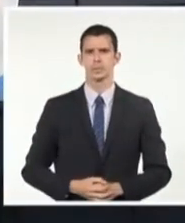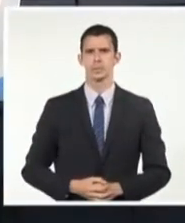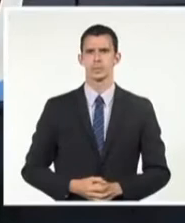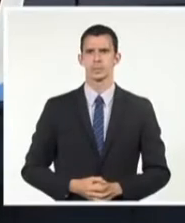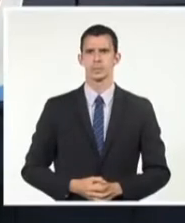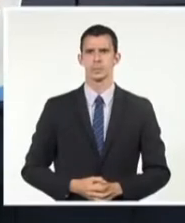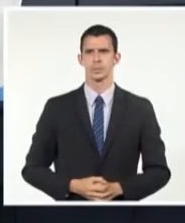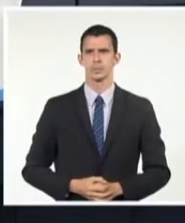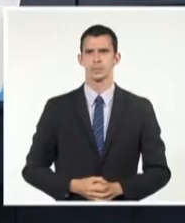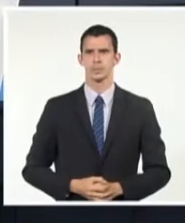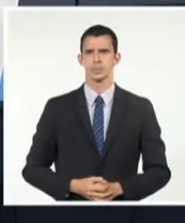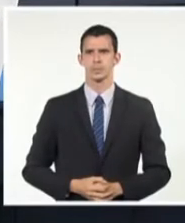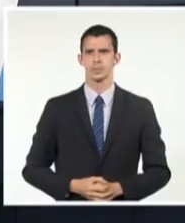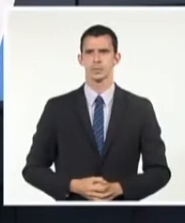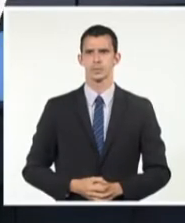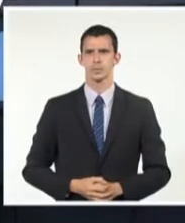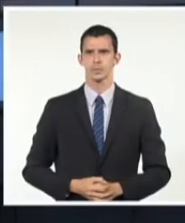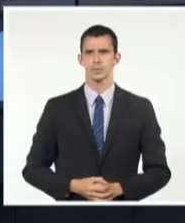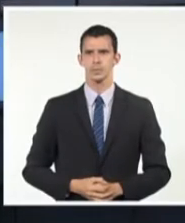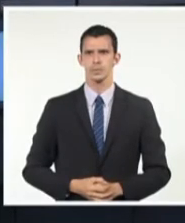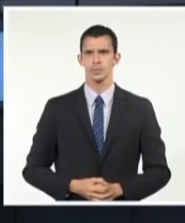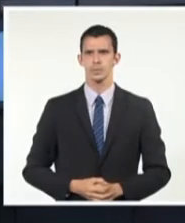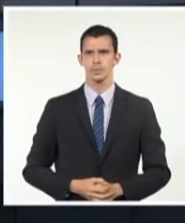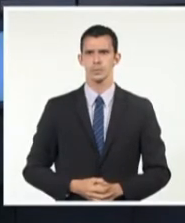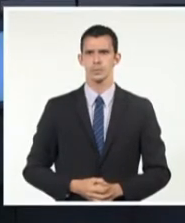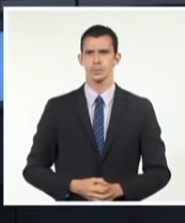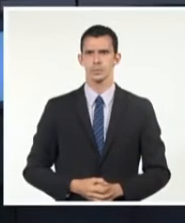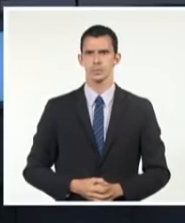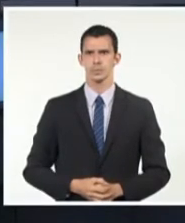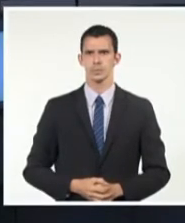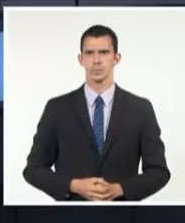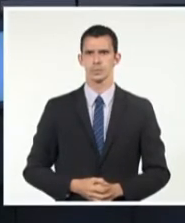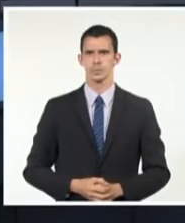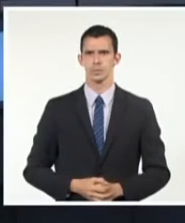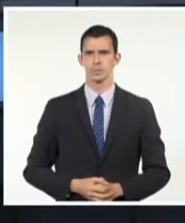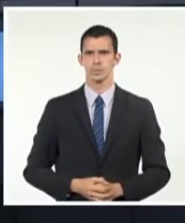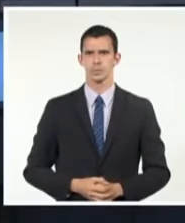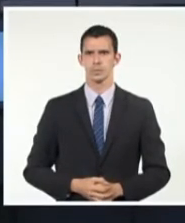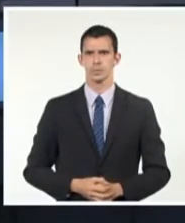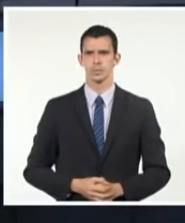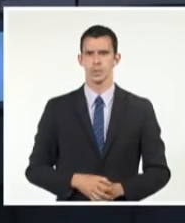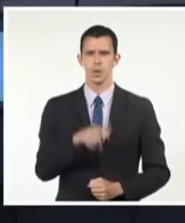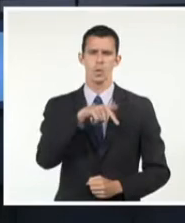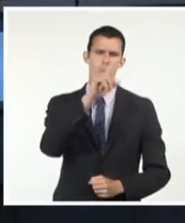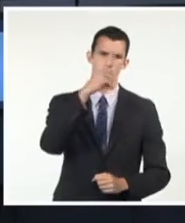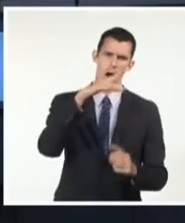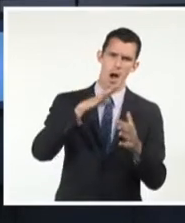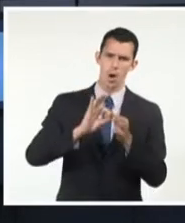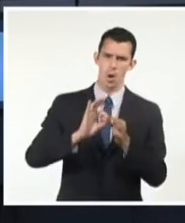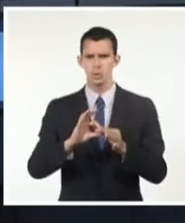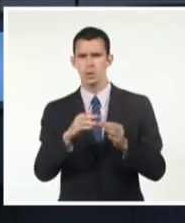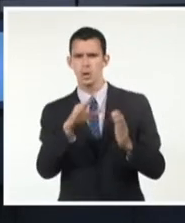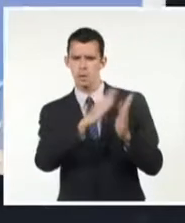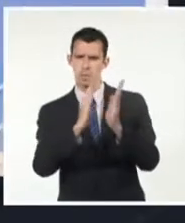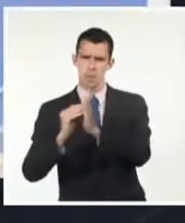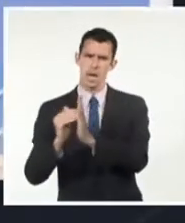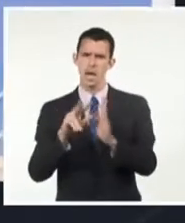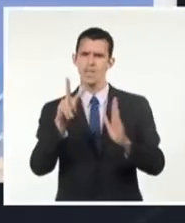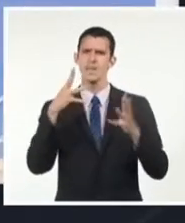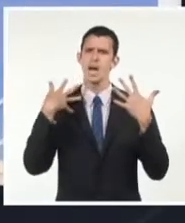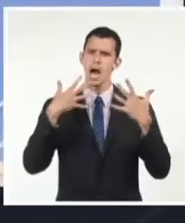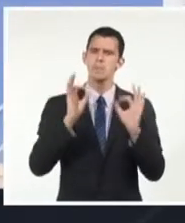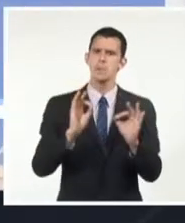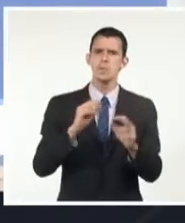Y como parte de las actividades por el verano, desde hoy y hasta el próximo día 28, Expo Cuba será sede de una feria de